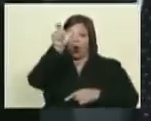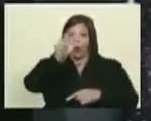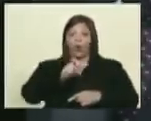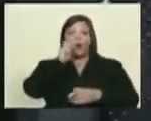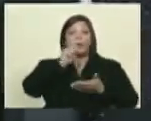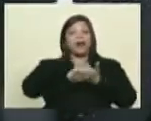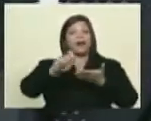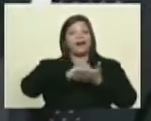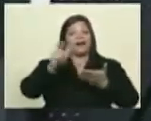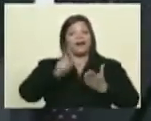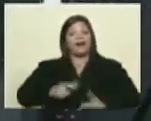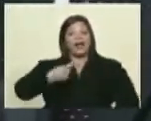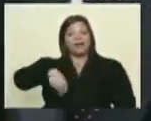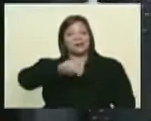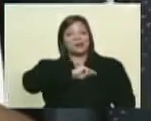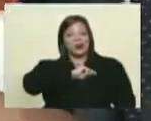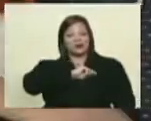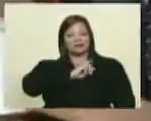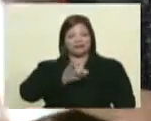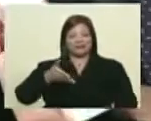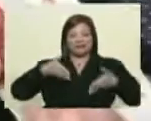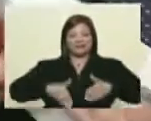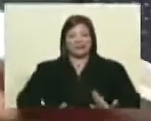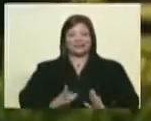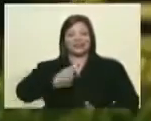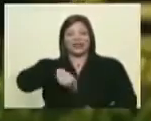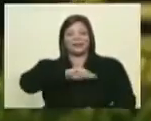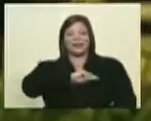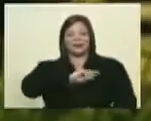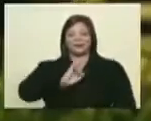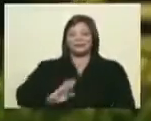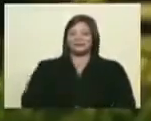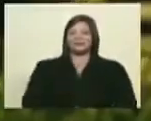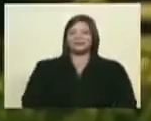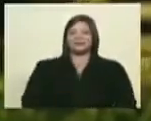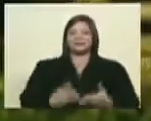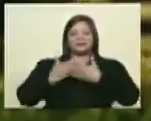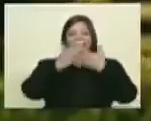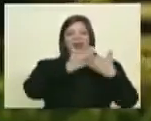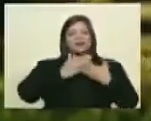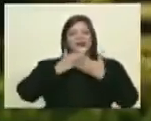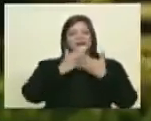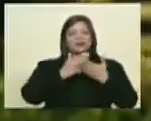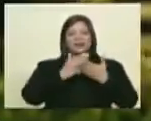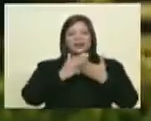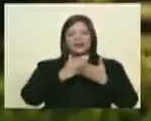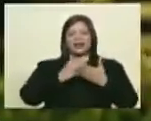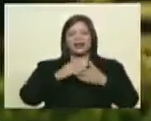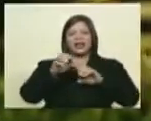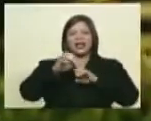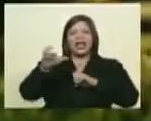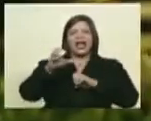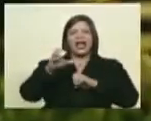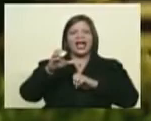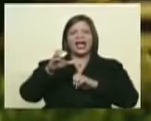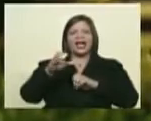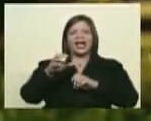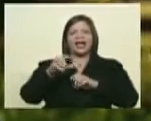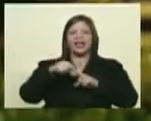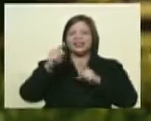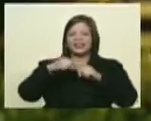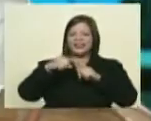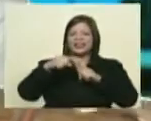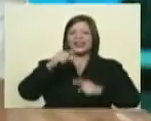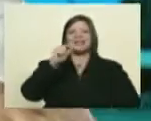español, andaluz. Ha estudiado en la Universidad de La Laguna en Canarias, Tenerife. Bienvenido,